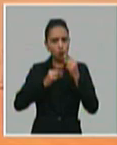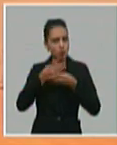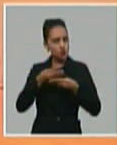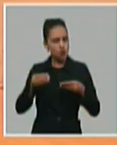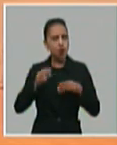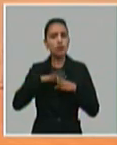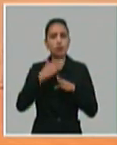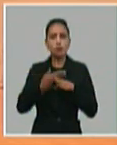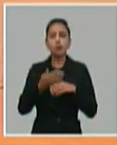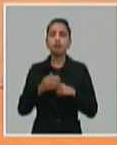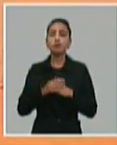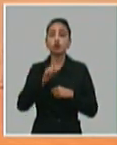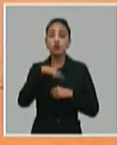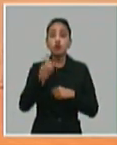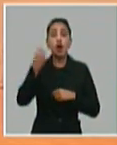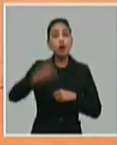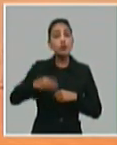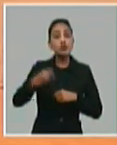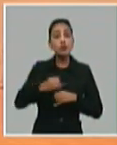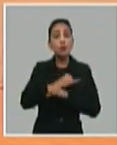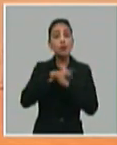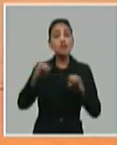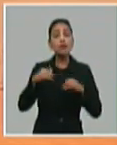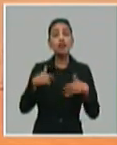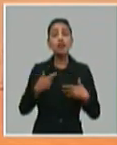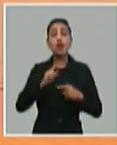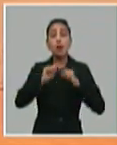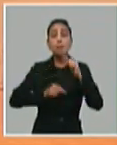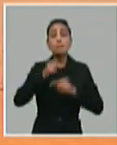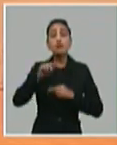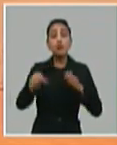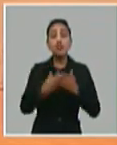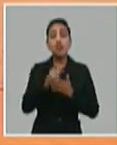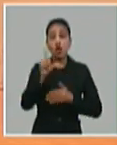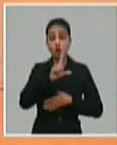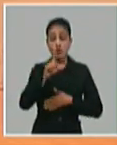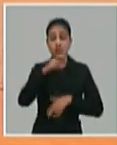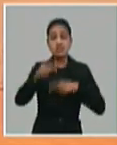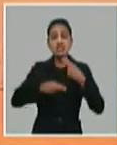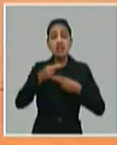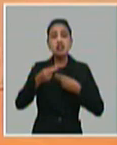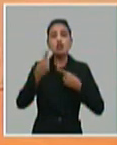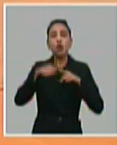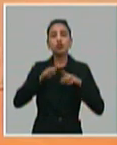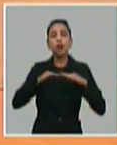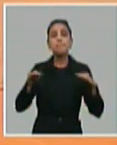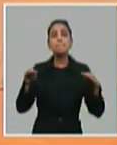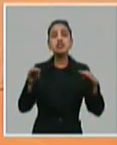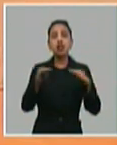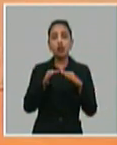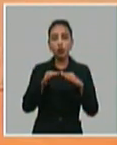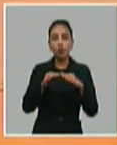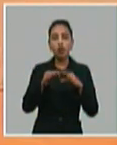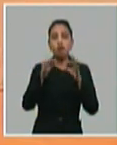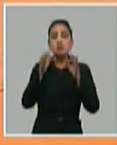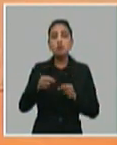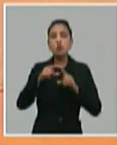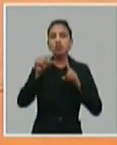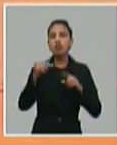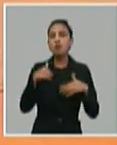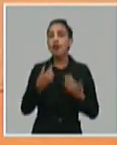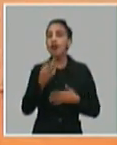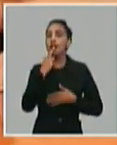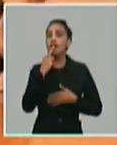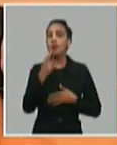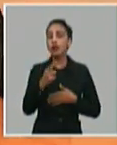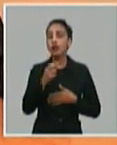nosotros aquí aprovechamos para anunciar que el próximo lunes se hará otra mesa redonda, precisamente para dar respuesta